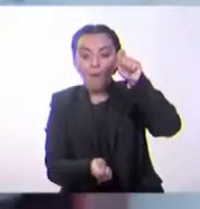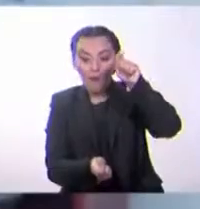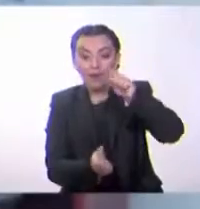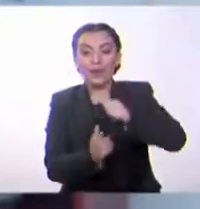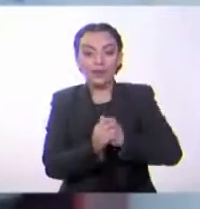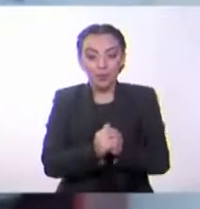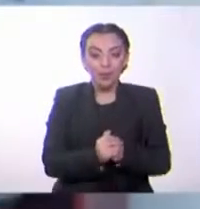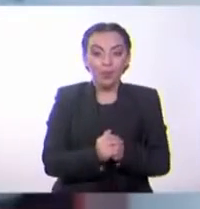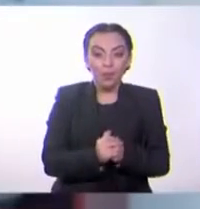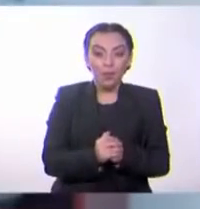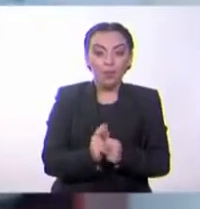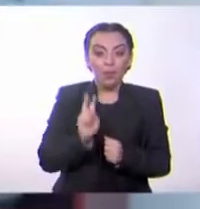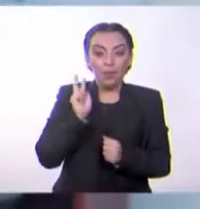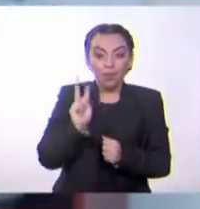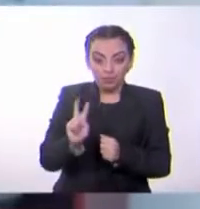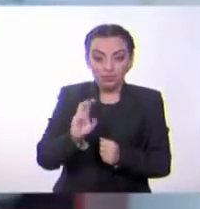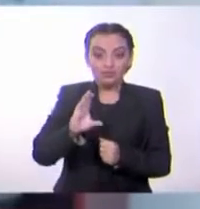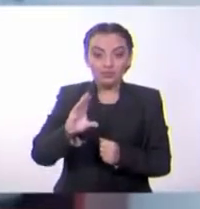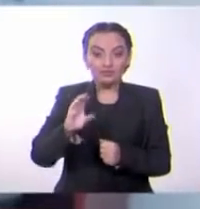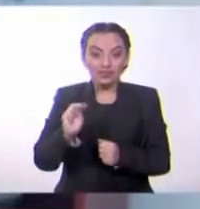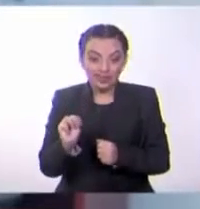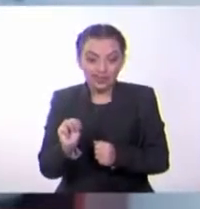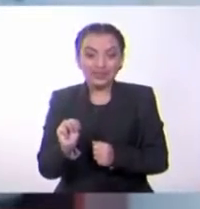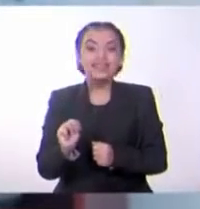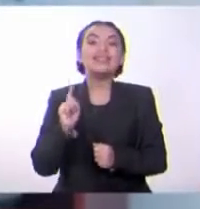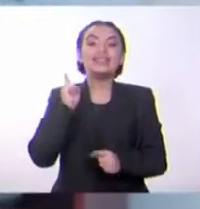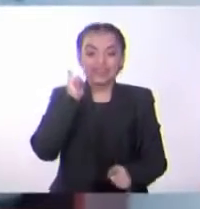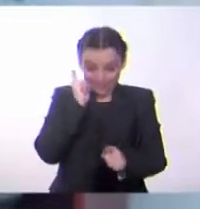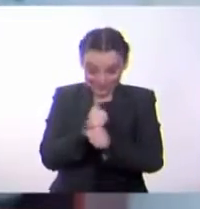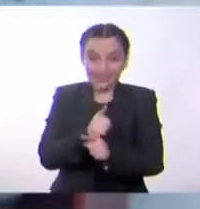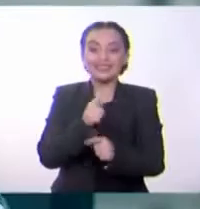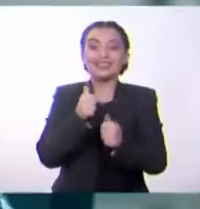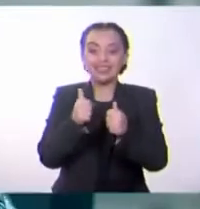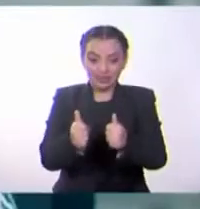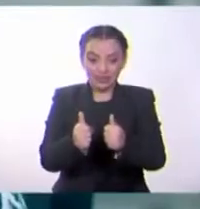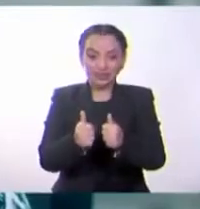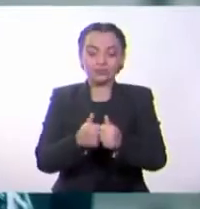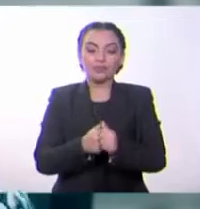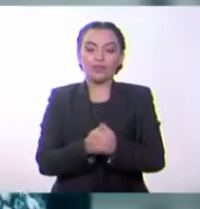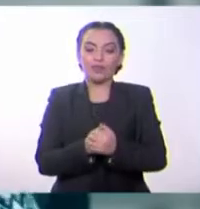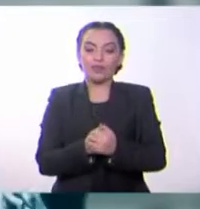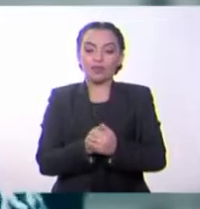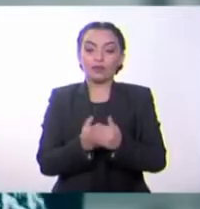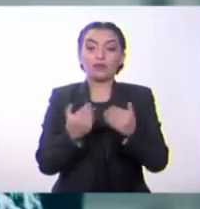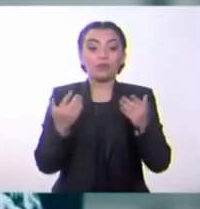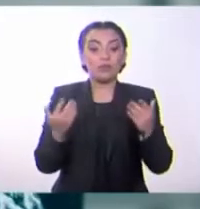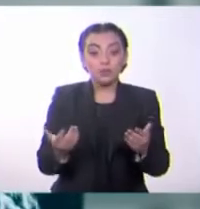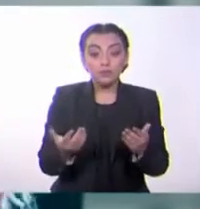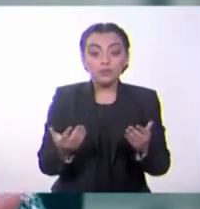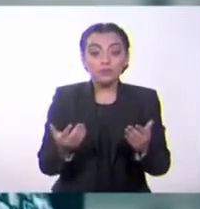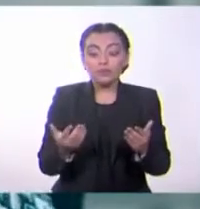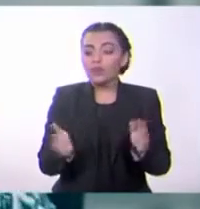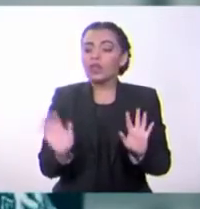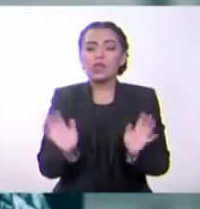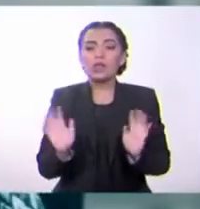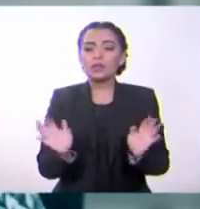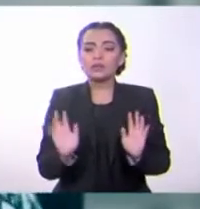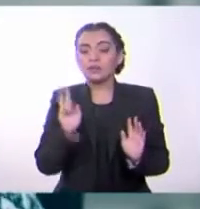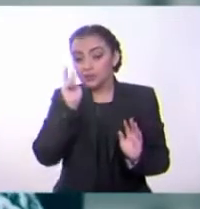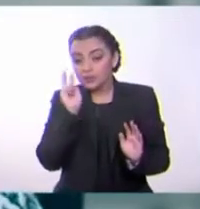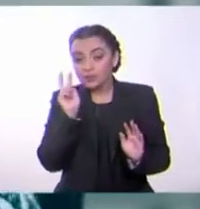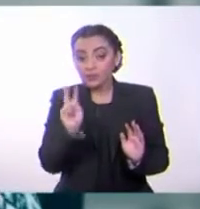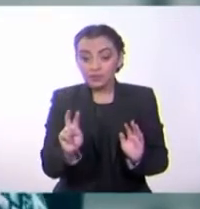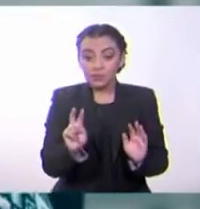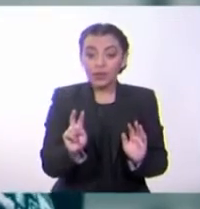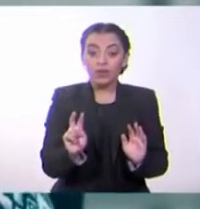dijiste que eran dos centímetros, felicidades porque acertaste. Pero si no acertaste, no te preocupes. Recuerda que al principio